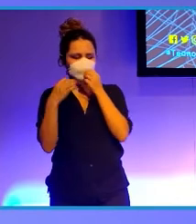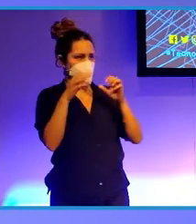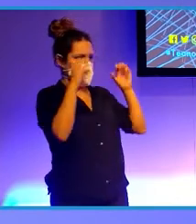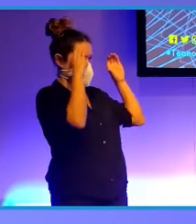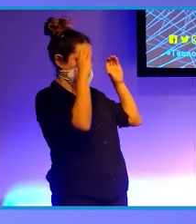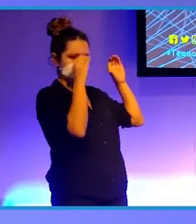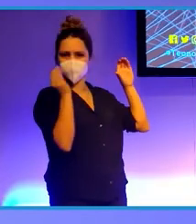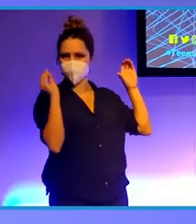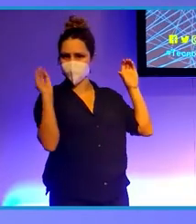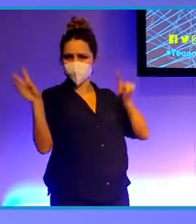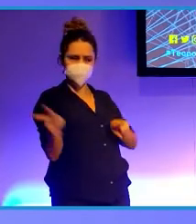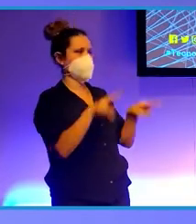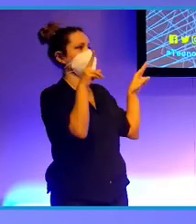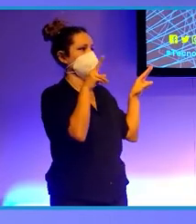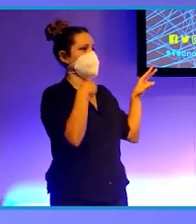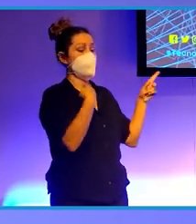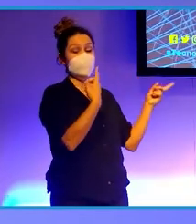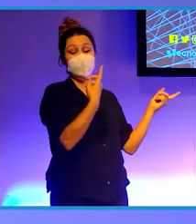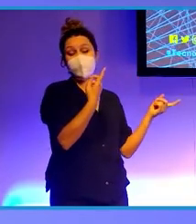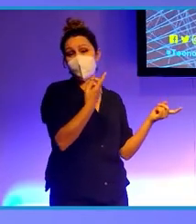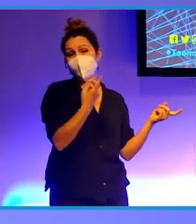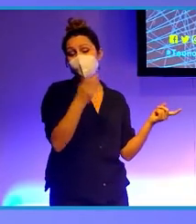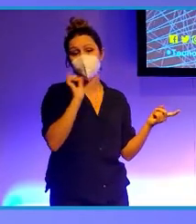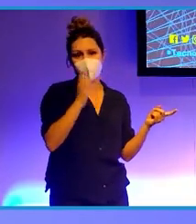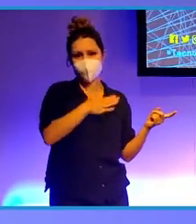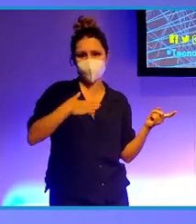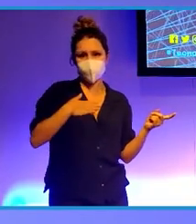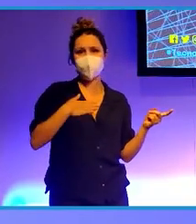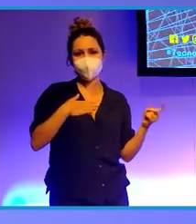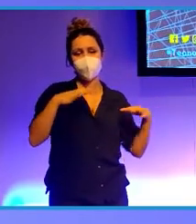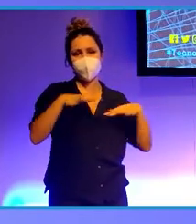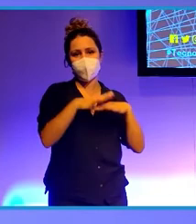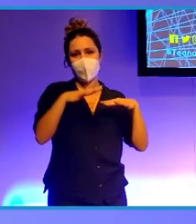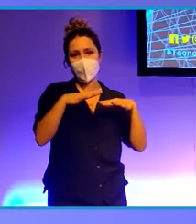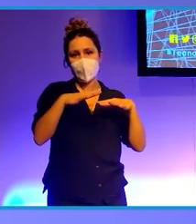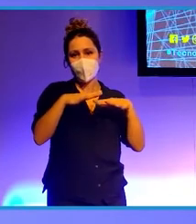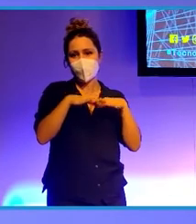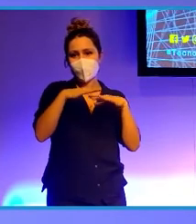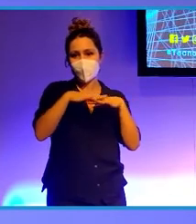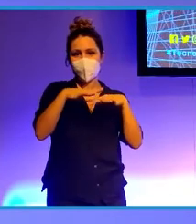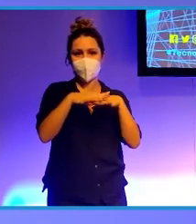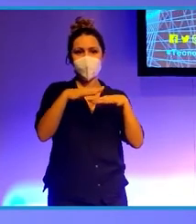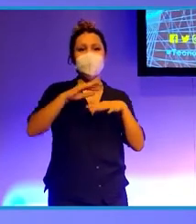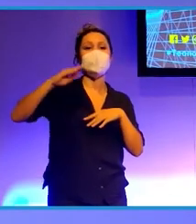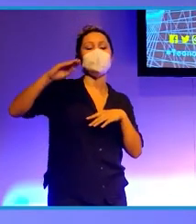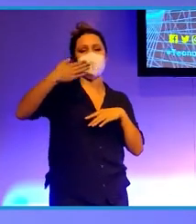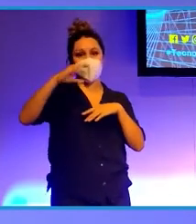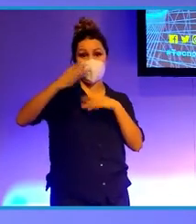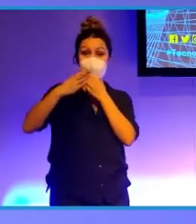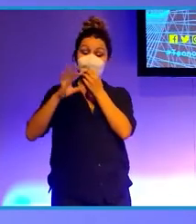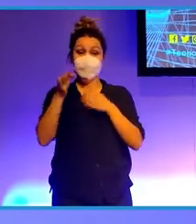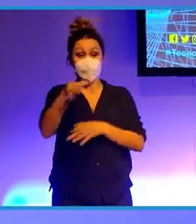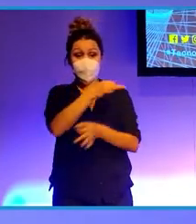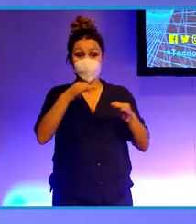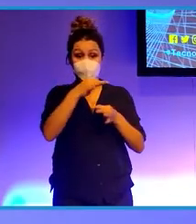abiertos, me dijo, Mi niña, yo solo acepto bitcoins. Y es que el mundo de la criptomoneda nunca dejará de sorprendernos, como